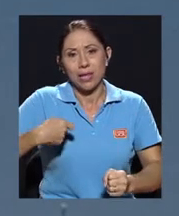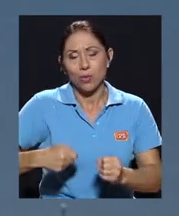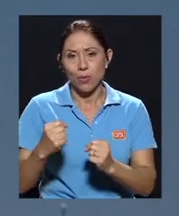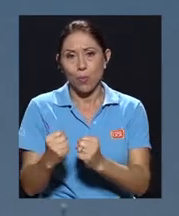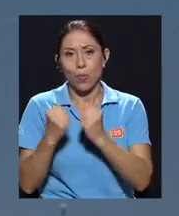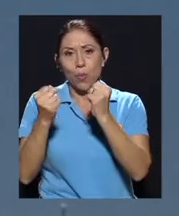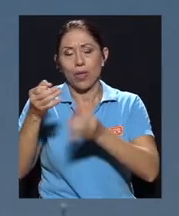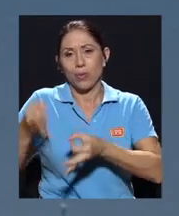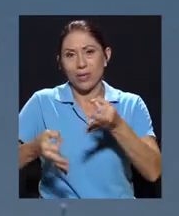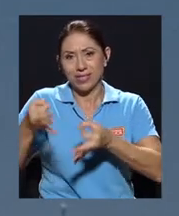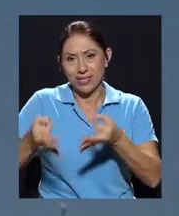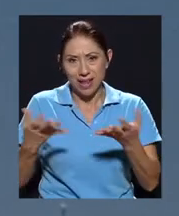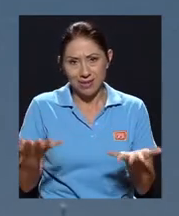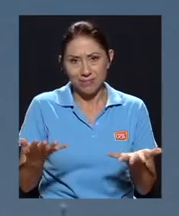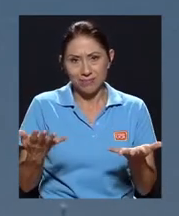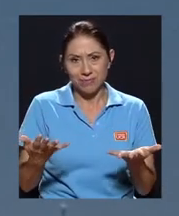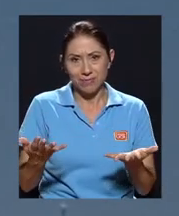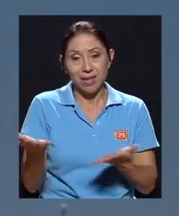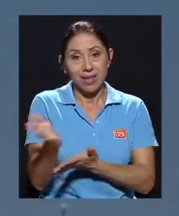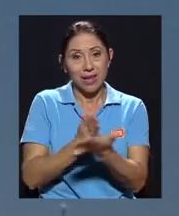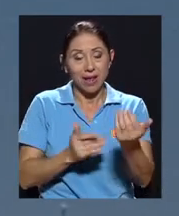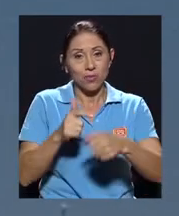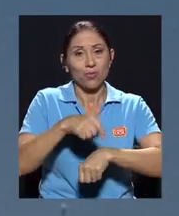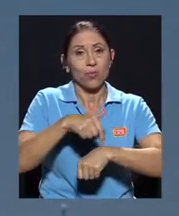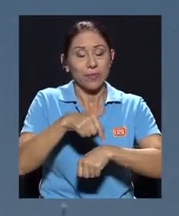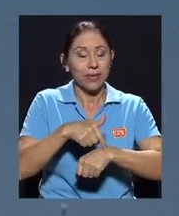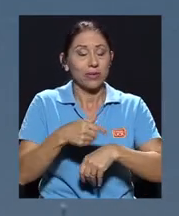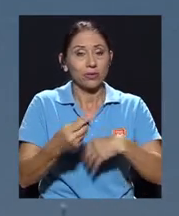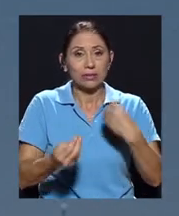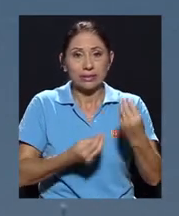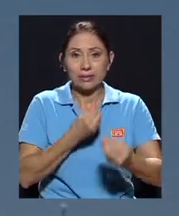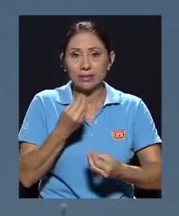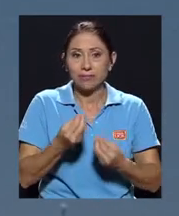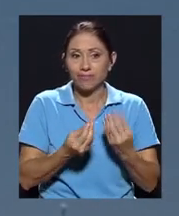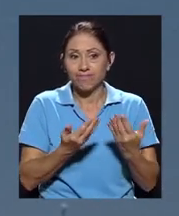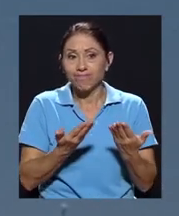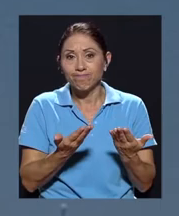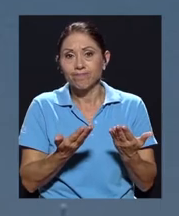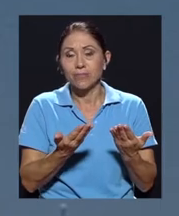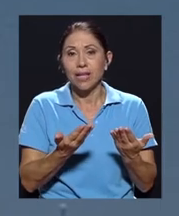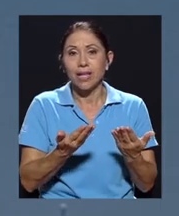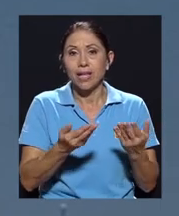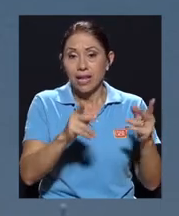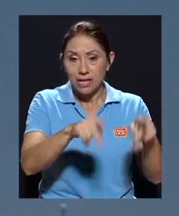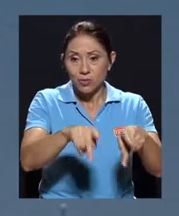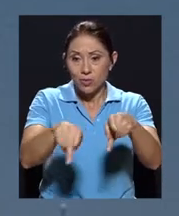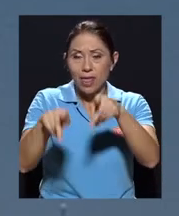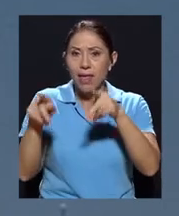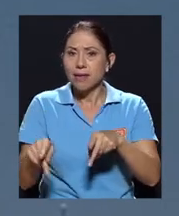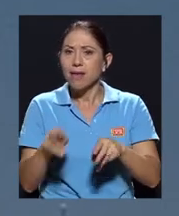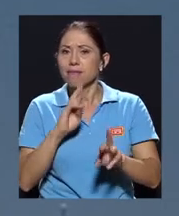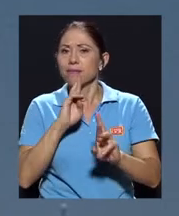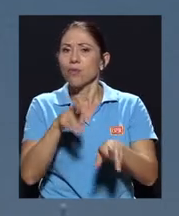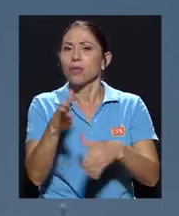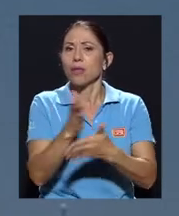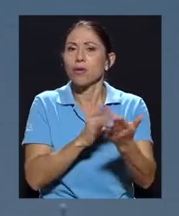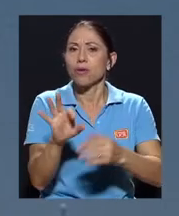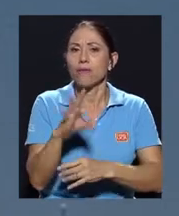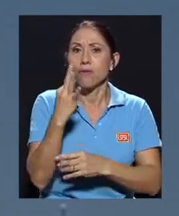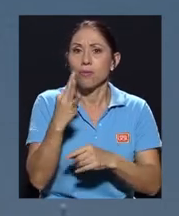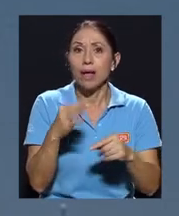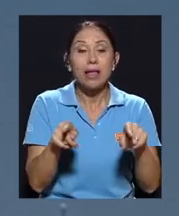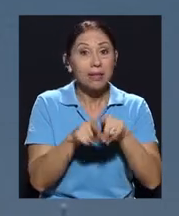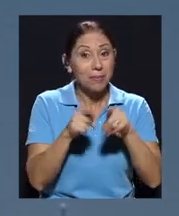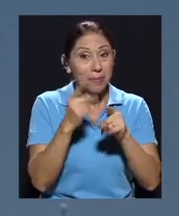o judicial, y que en momentos determinados también hacen que se tenga algún tipo de reacción de parte sobre todo de la ciudadanía, inclusive en las redes es